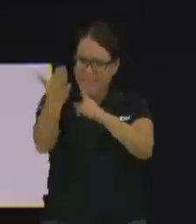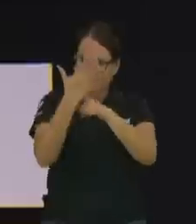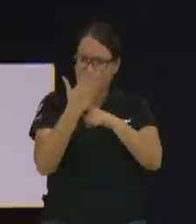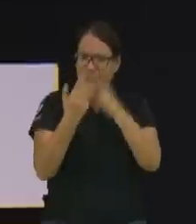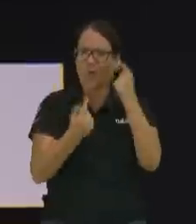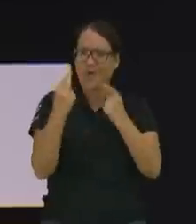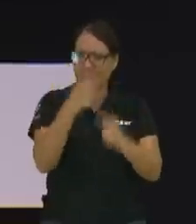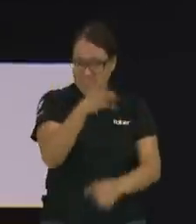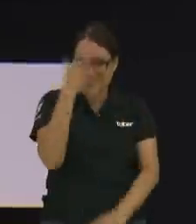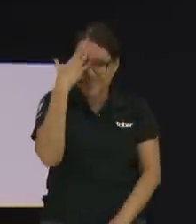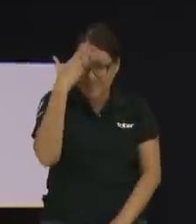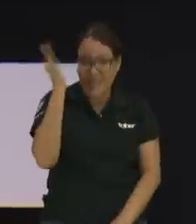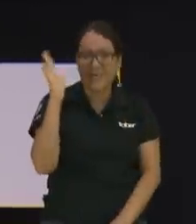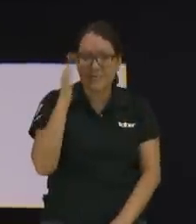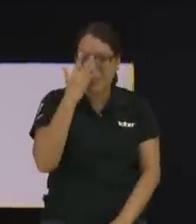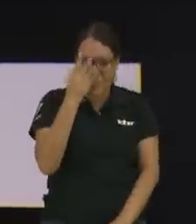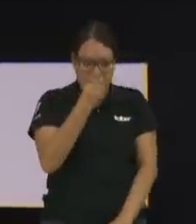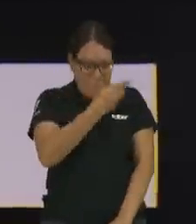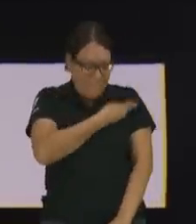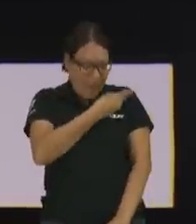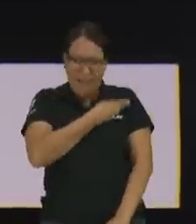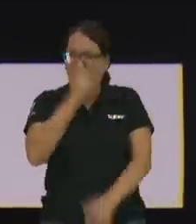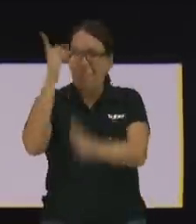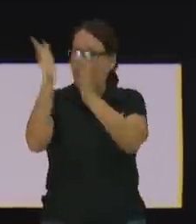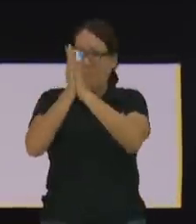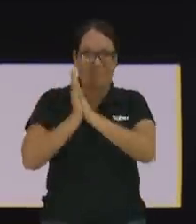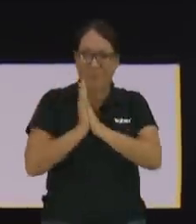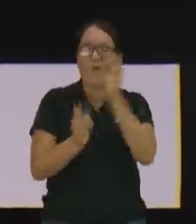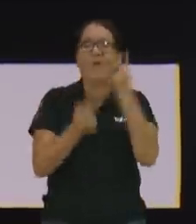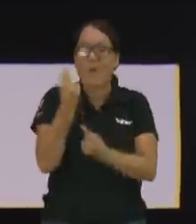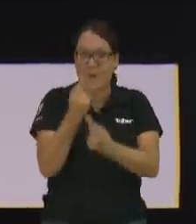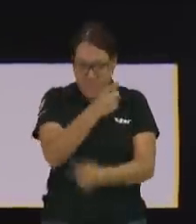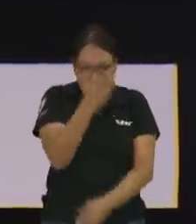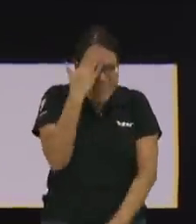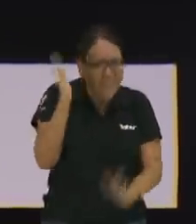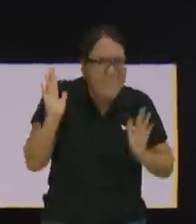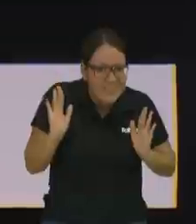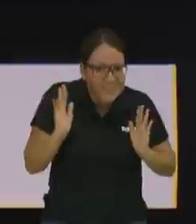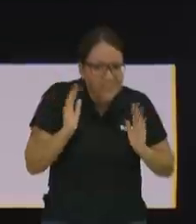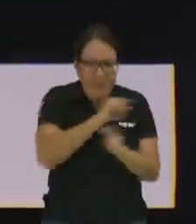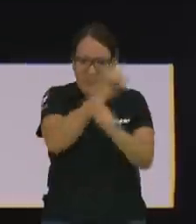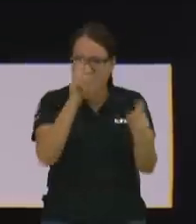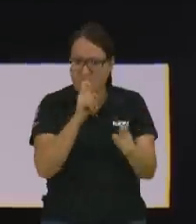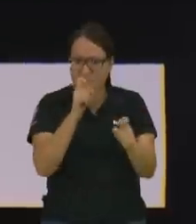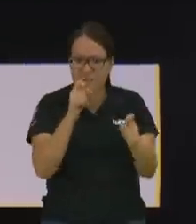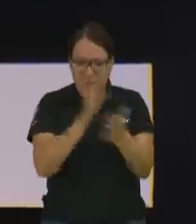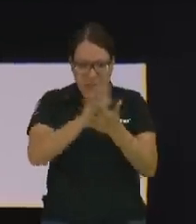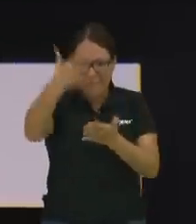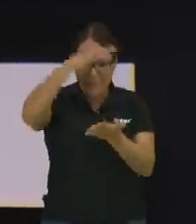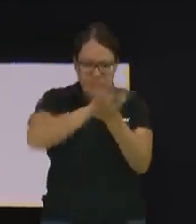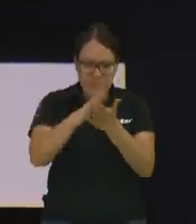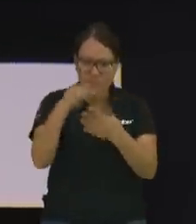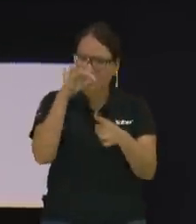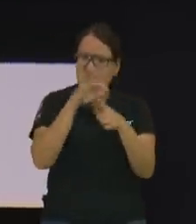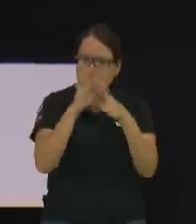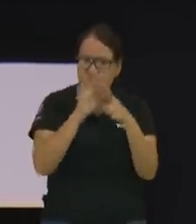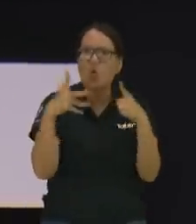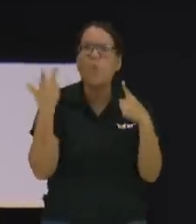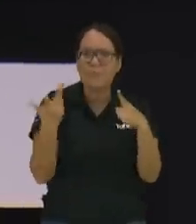¿Sabes tú cuál es el verdadero pecado imperdonable para con Dios? ¿Conoces cuál es la función del Espíritu Santo en tu vida?